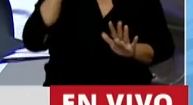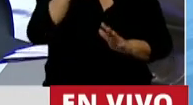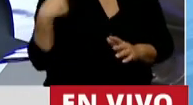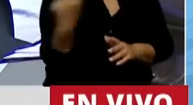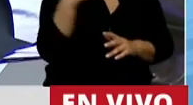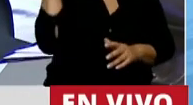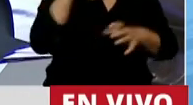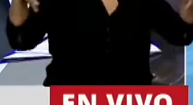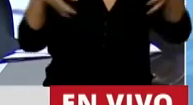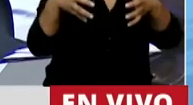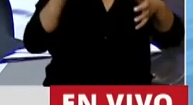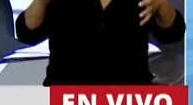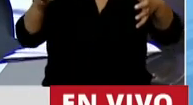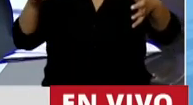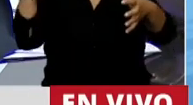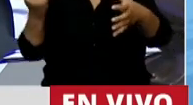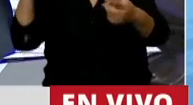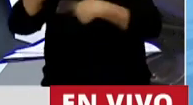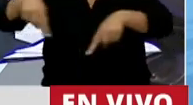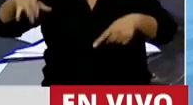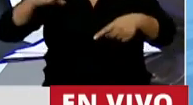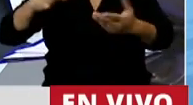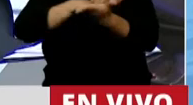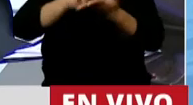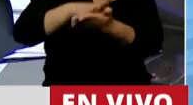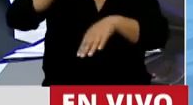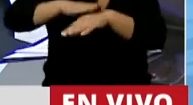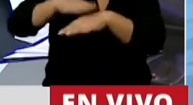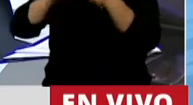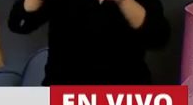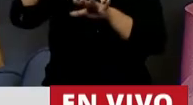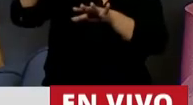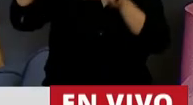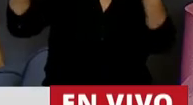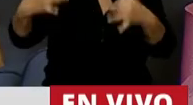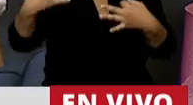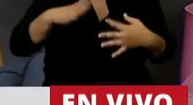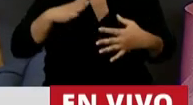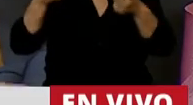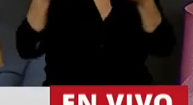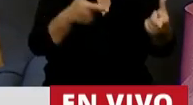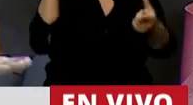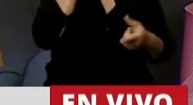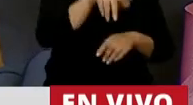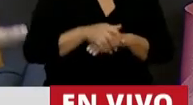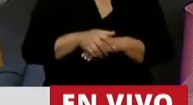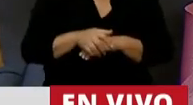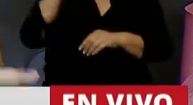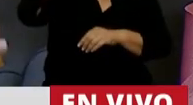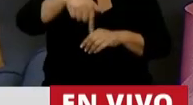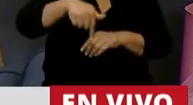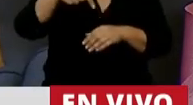nosotras, de las deudas que tienen con las mujeres, que tiene la democracia. Pero esto es parte de un cambio cultural que hoy